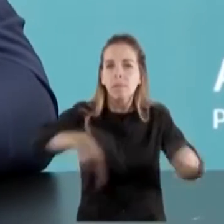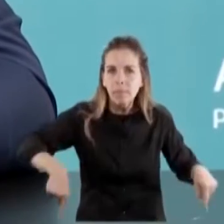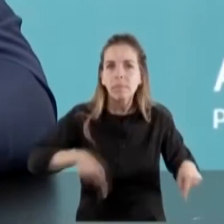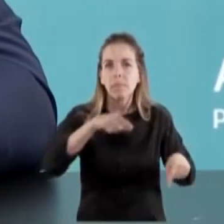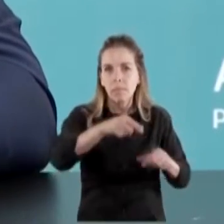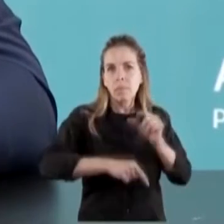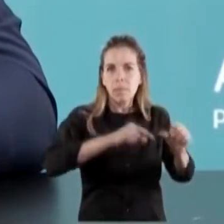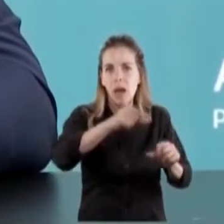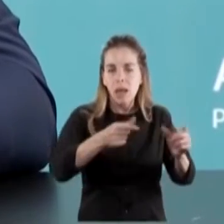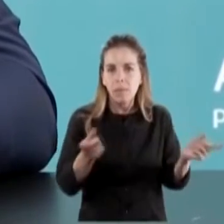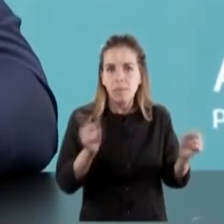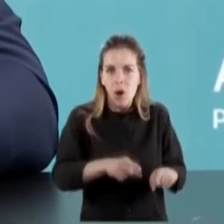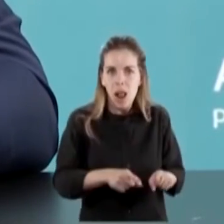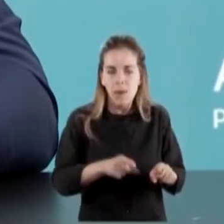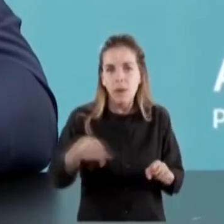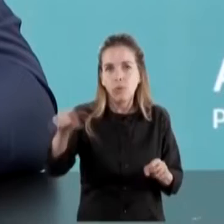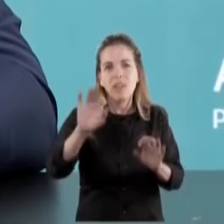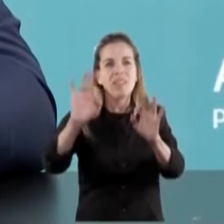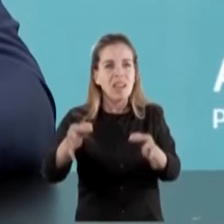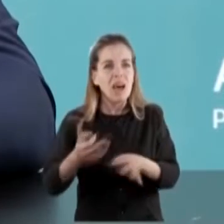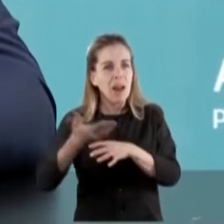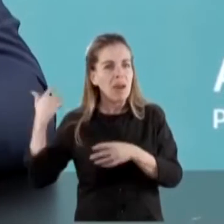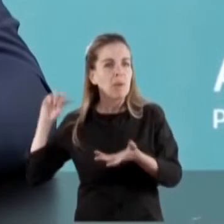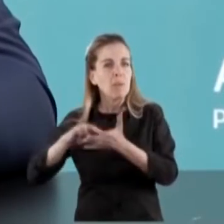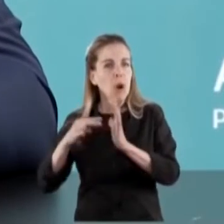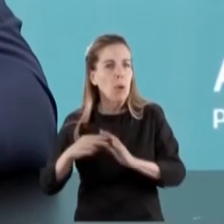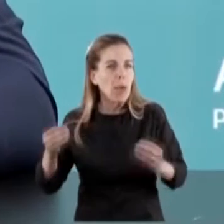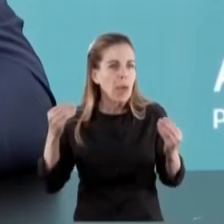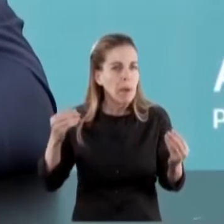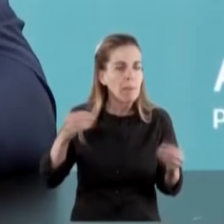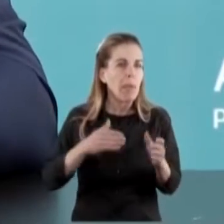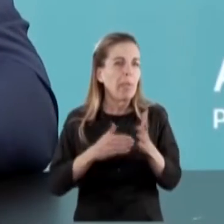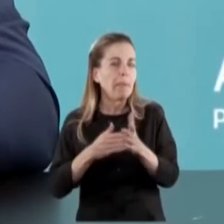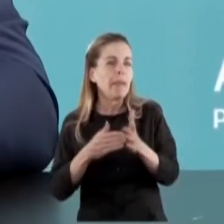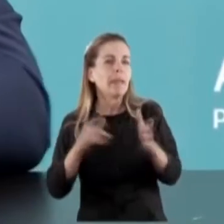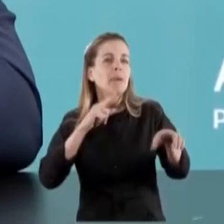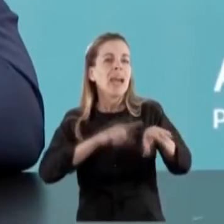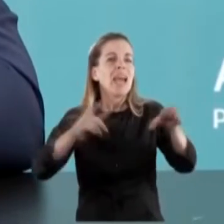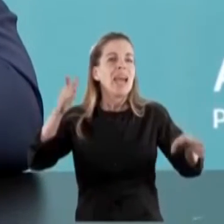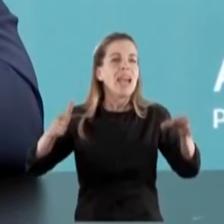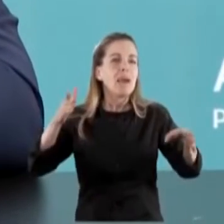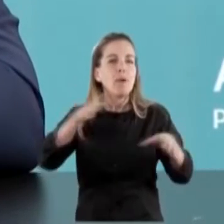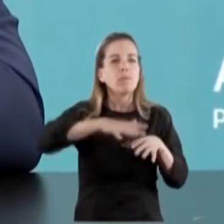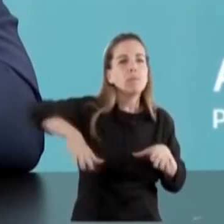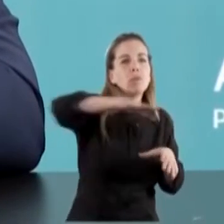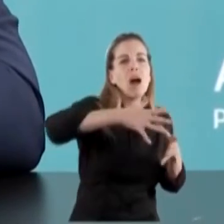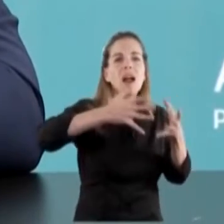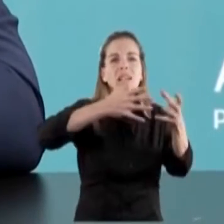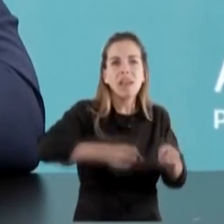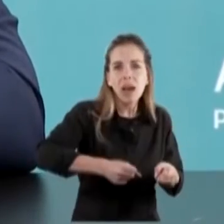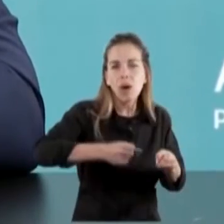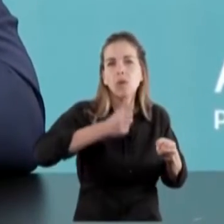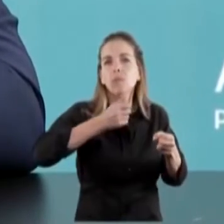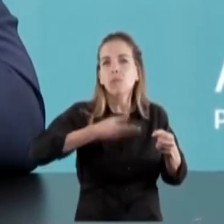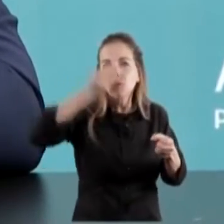también ustedes saben, hubo complicaciones por la estacionalidad y la sequía. Esto se va normalizando.